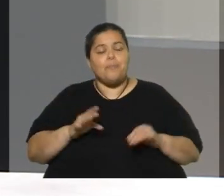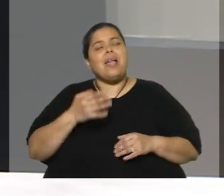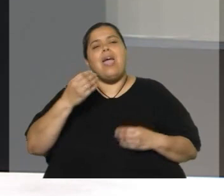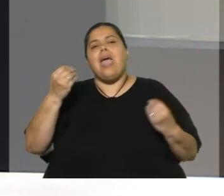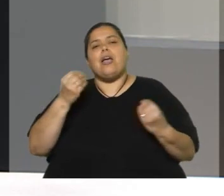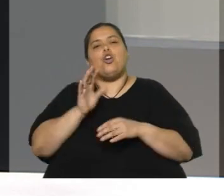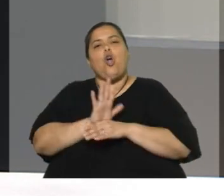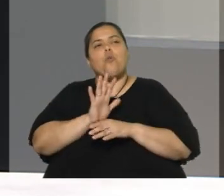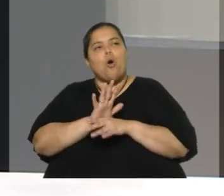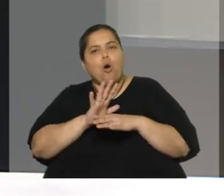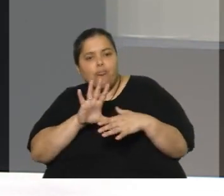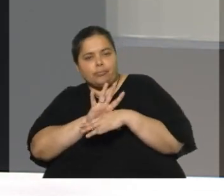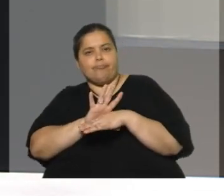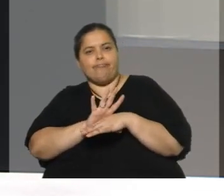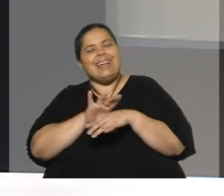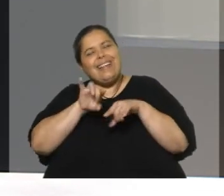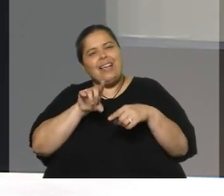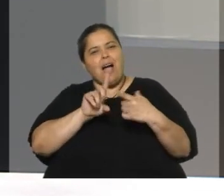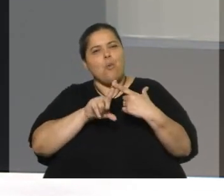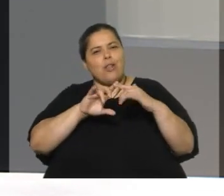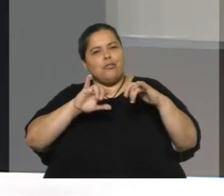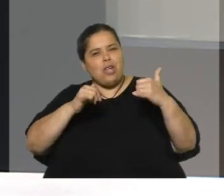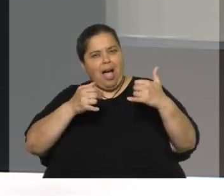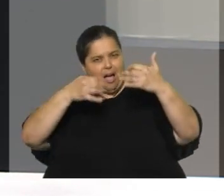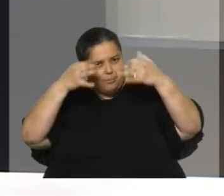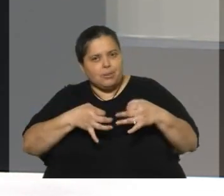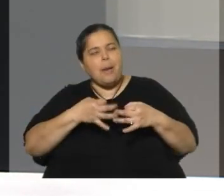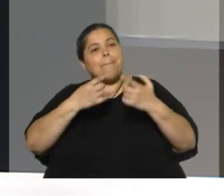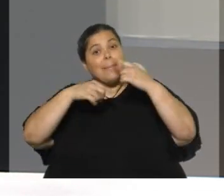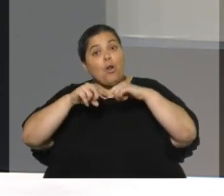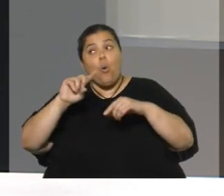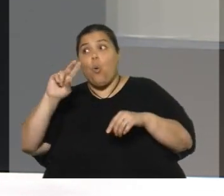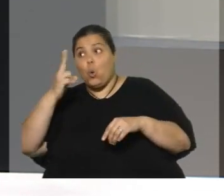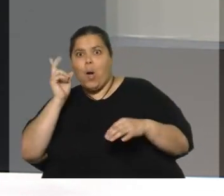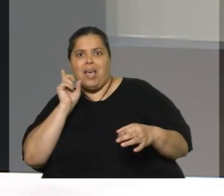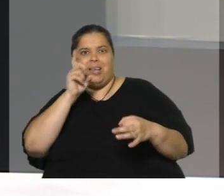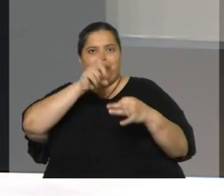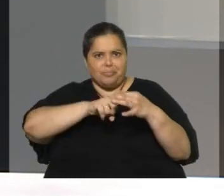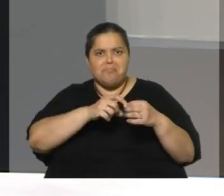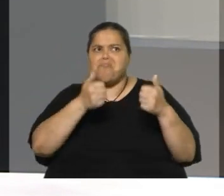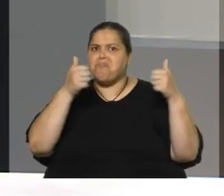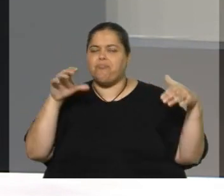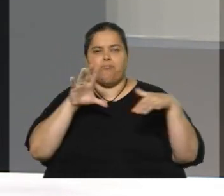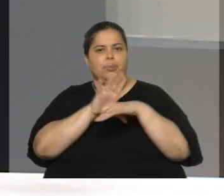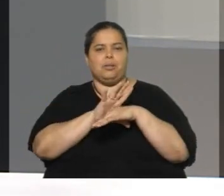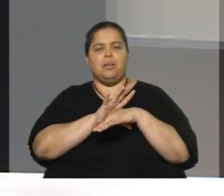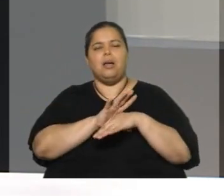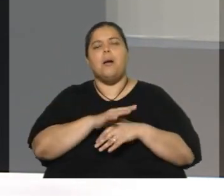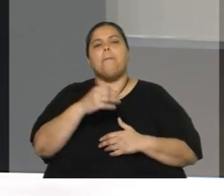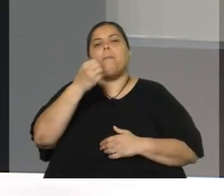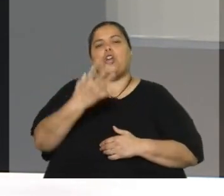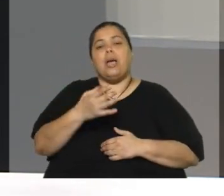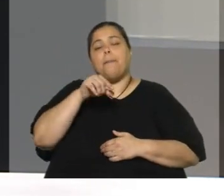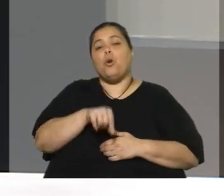ya está funcionando, es un acuerdo que está cerrado, pero que le calza bien a Uruguay, ponérselo ese traje. ¿Por qué? Bueno, porque